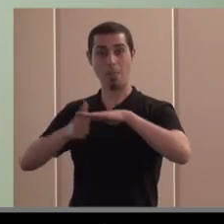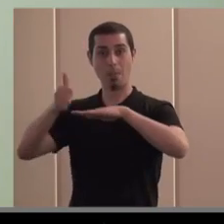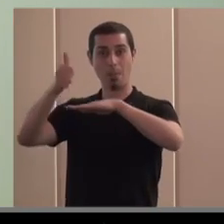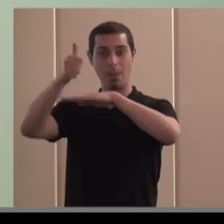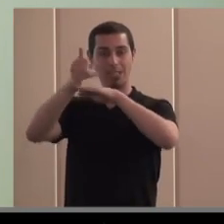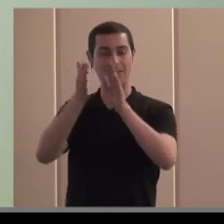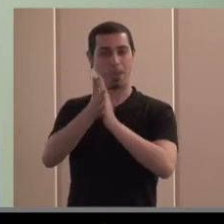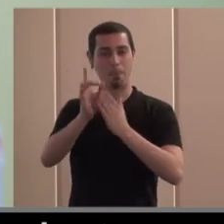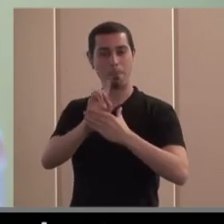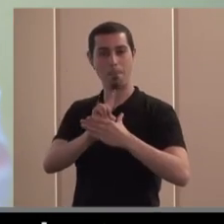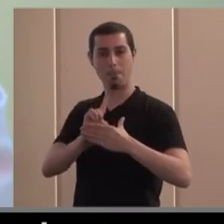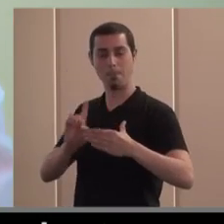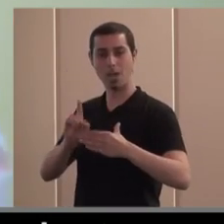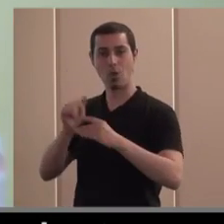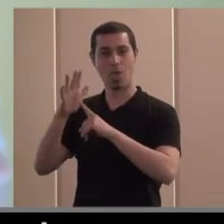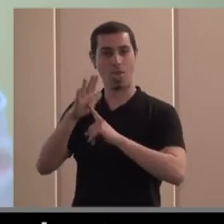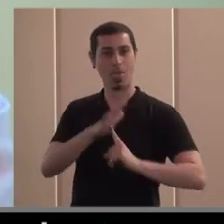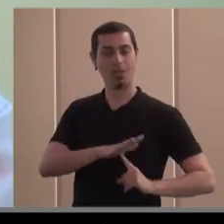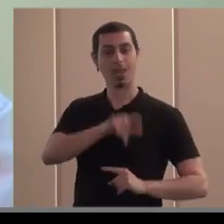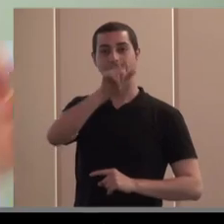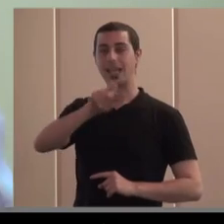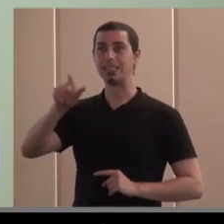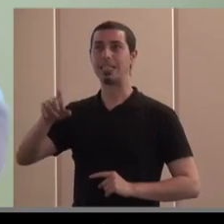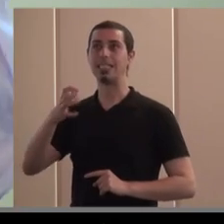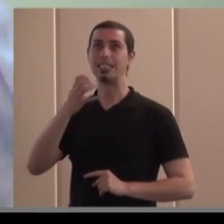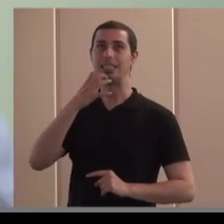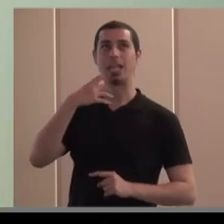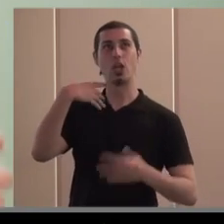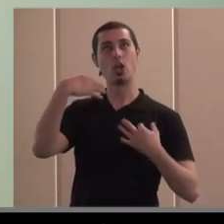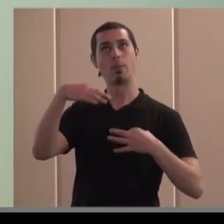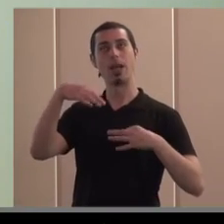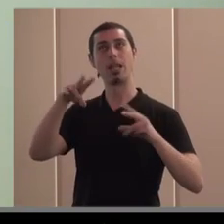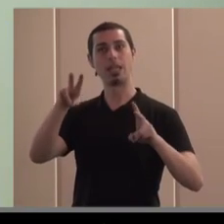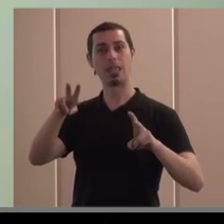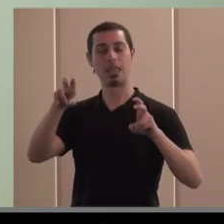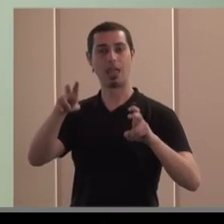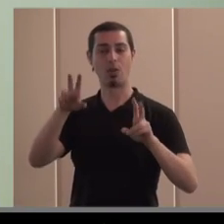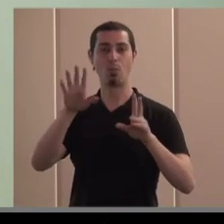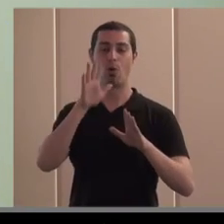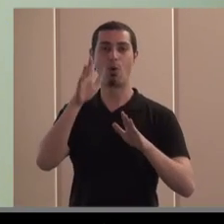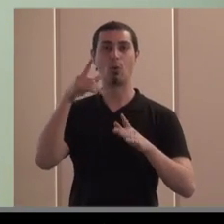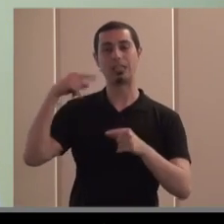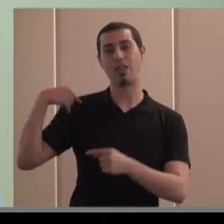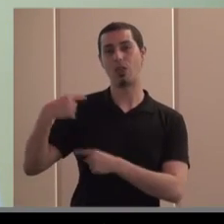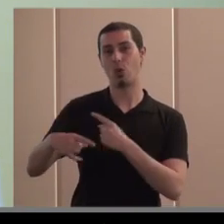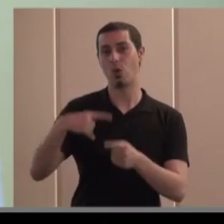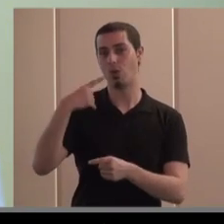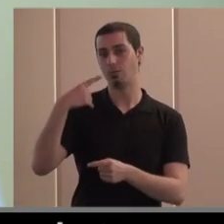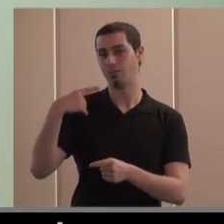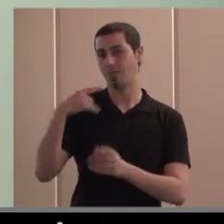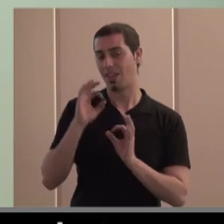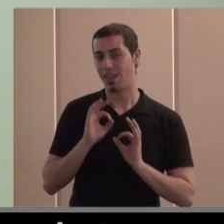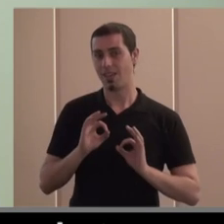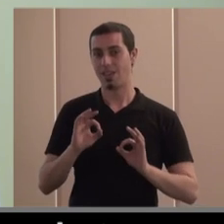de mayor exclusión o de discriminación de aquel que no sea normalizado respondiendo al parámetro tradicional de de